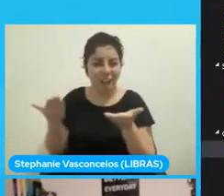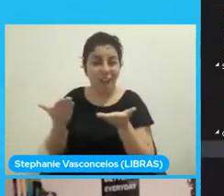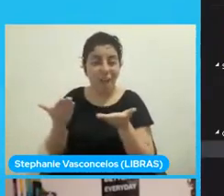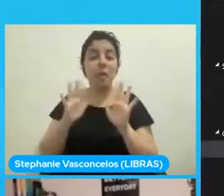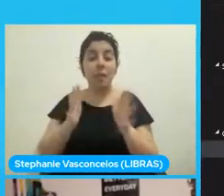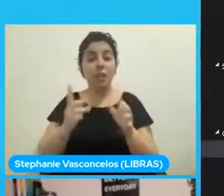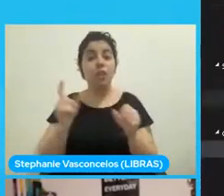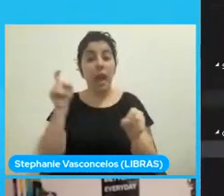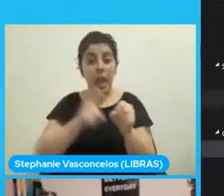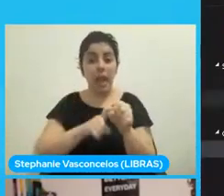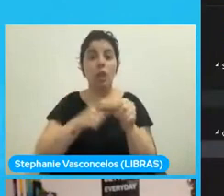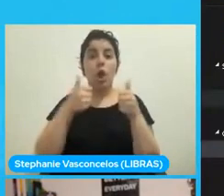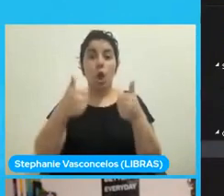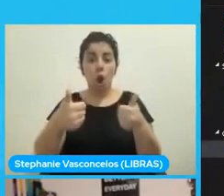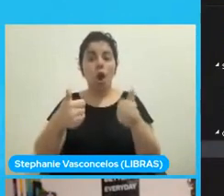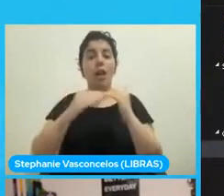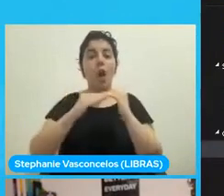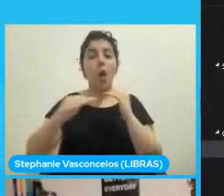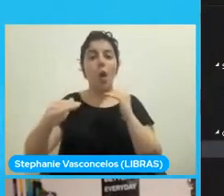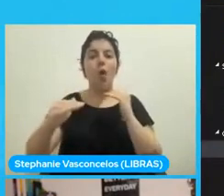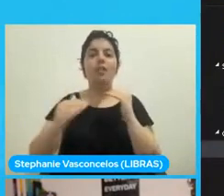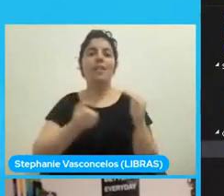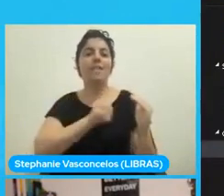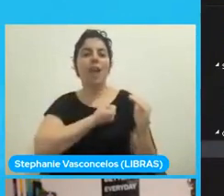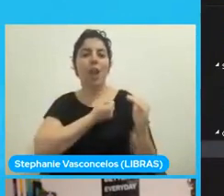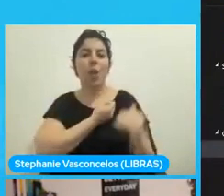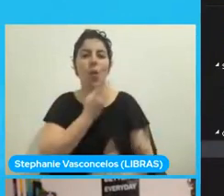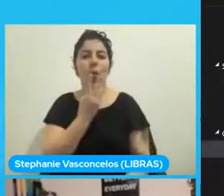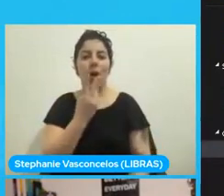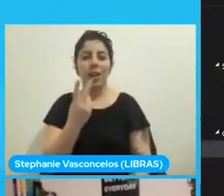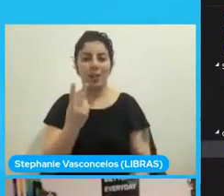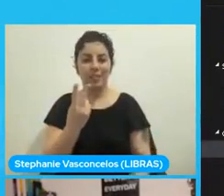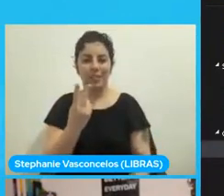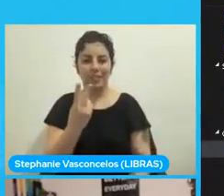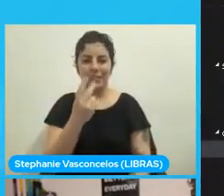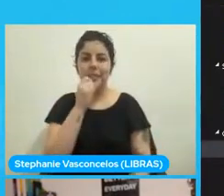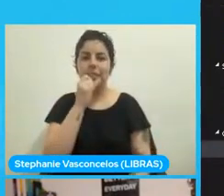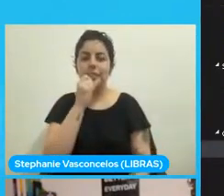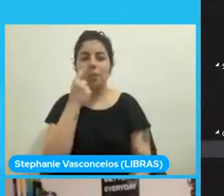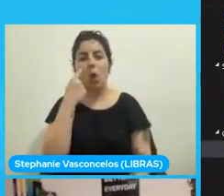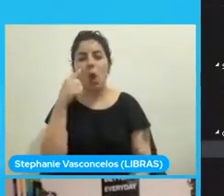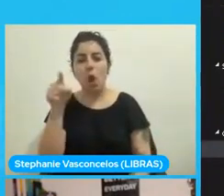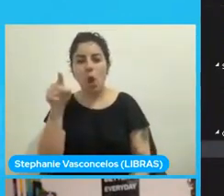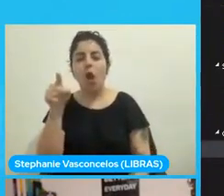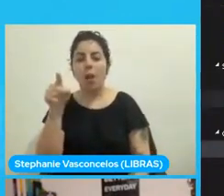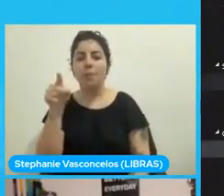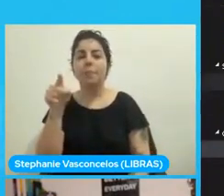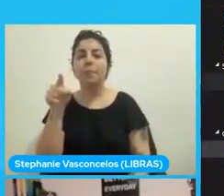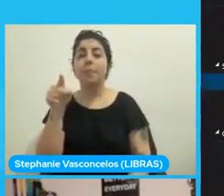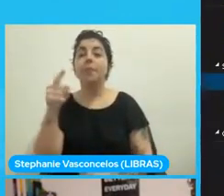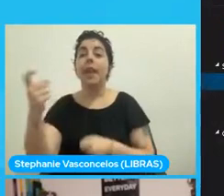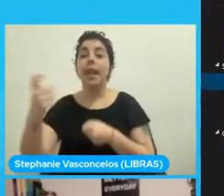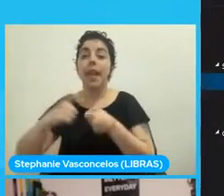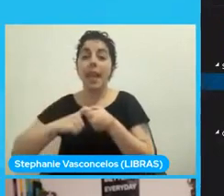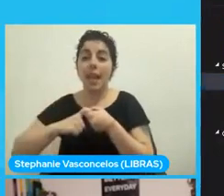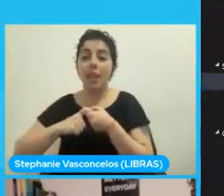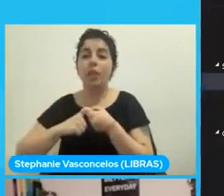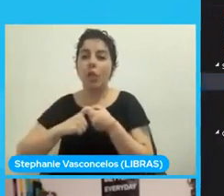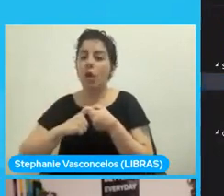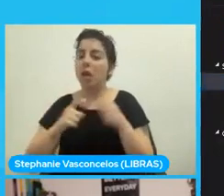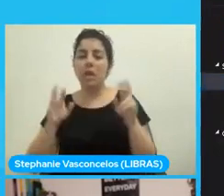constante de valor 42. Si corremos acá con este correo, vemos que nos retornan la 42. ¿Cómo esperamos?